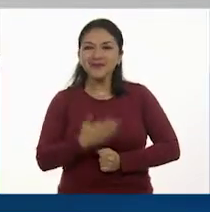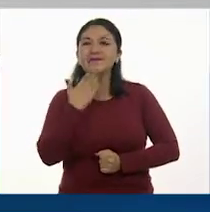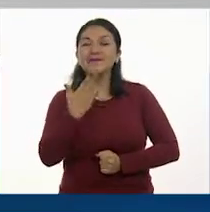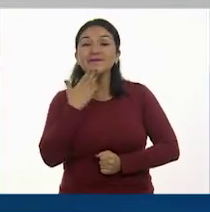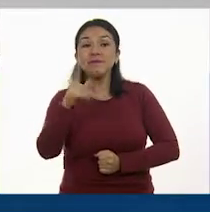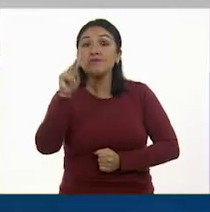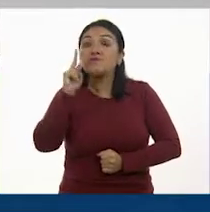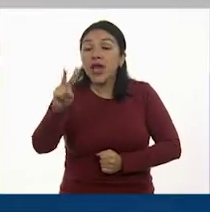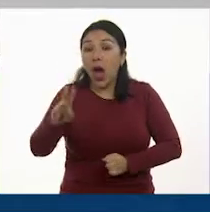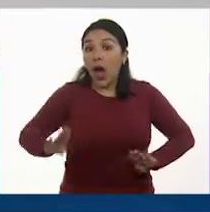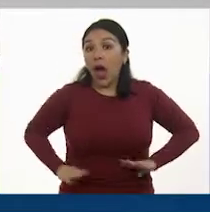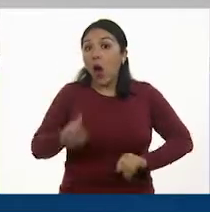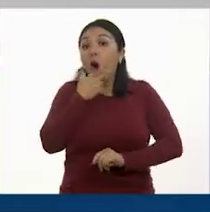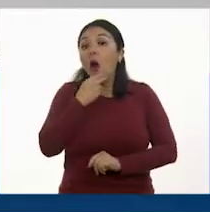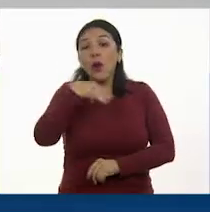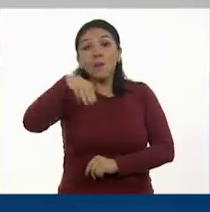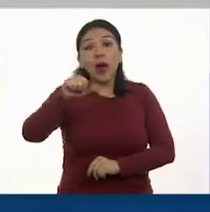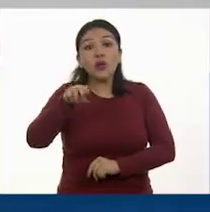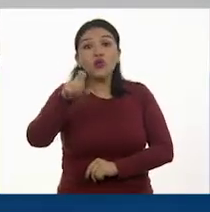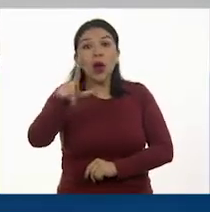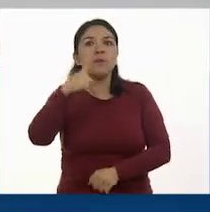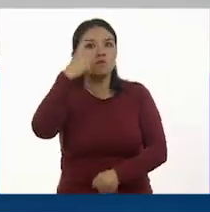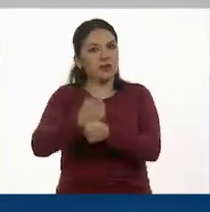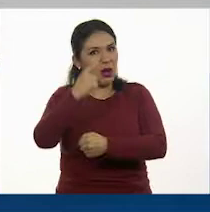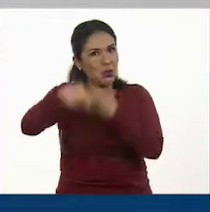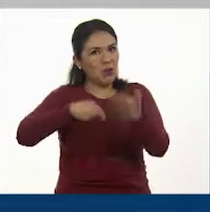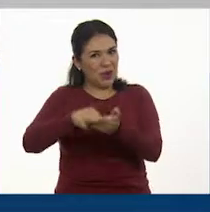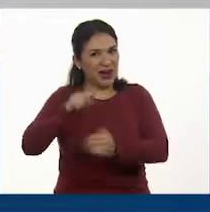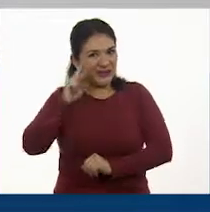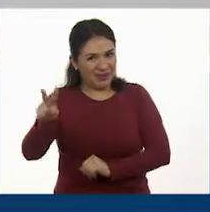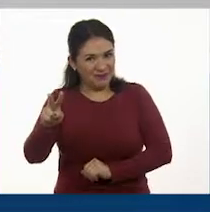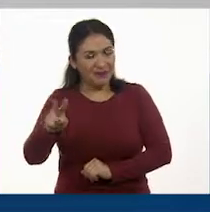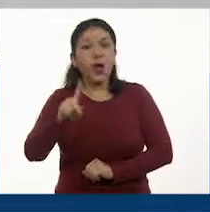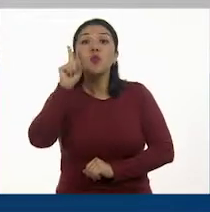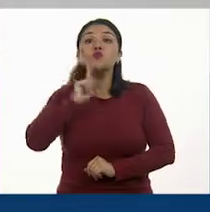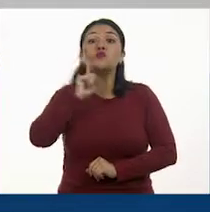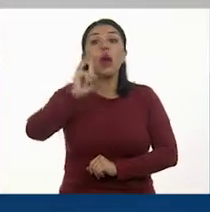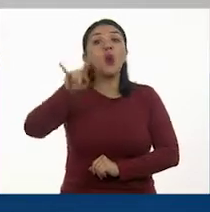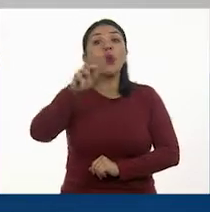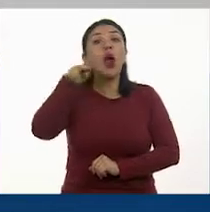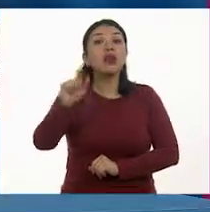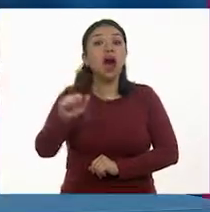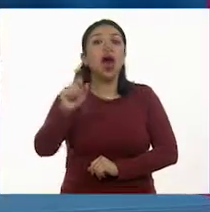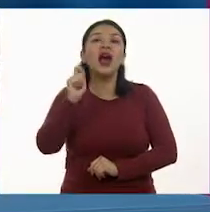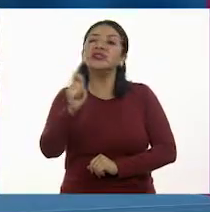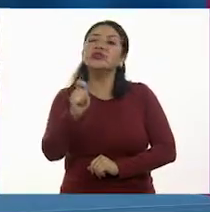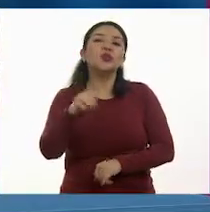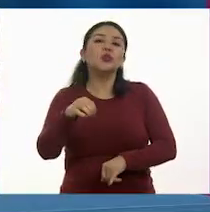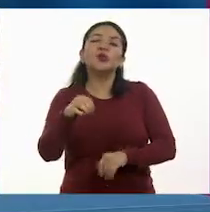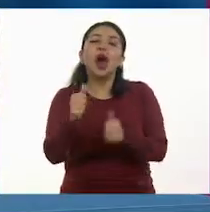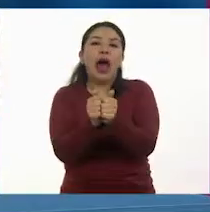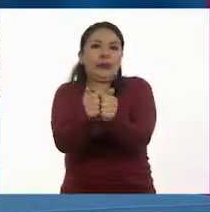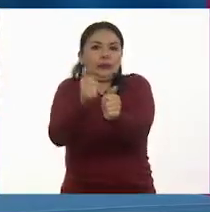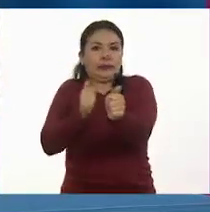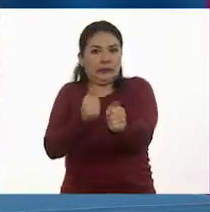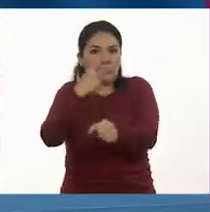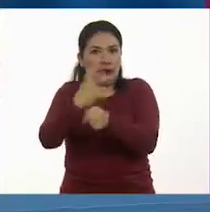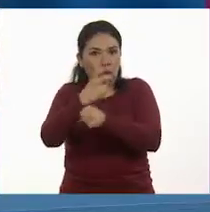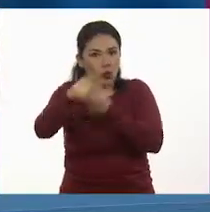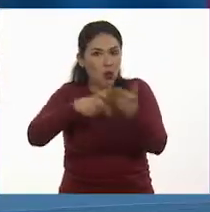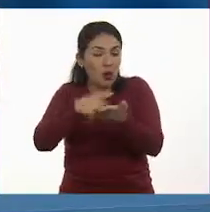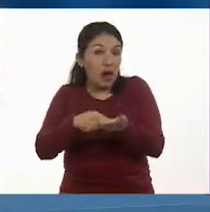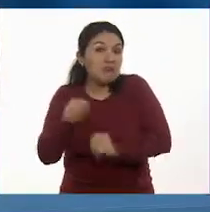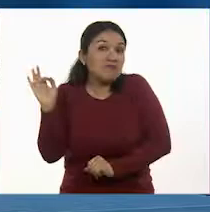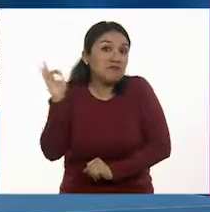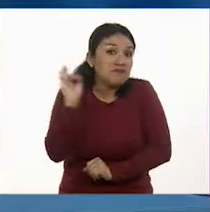pues, ya vimos que Don Manuel es el primero. Sí. Juana es quien va atrás de Don Joaquín. Y, pues,